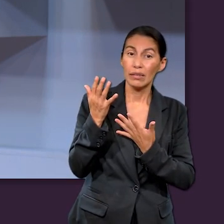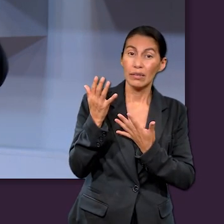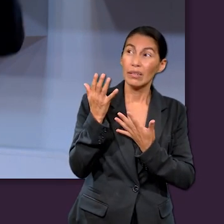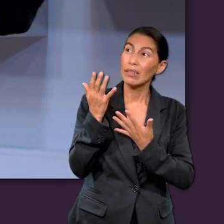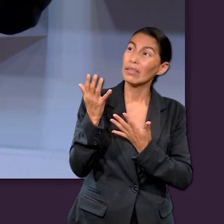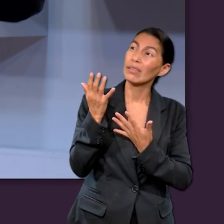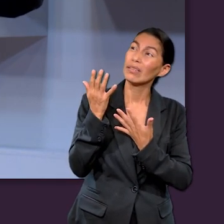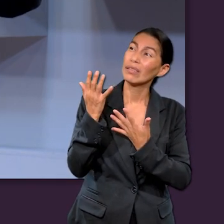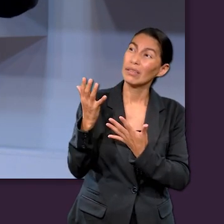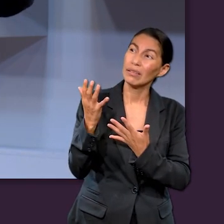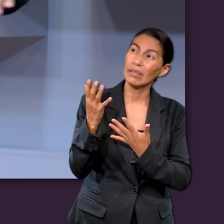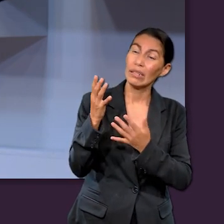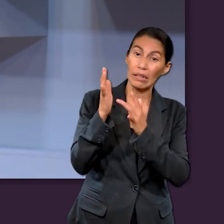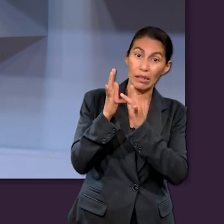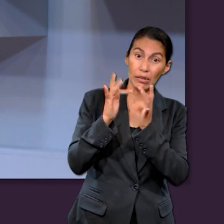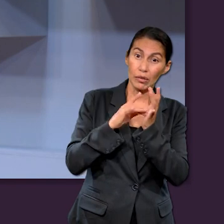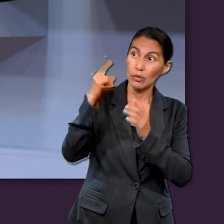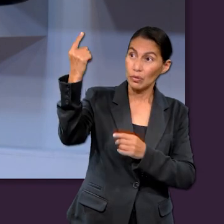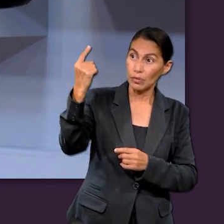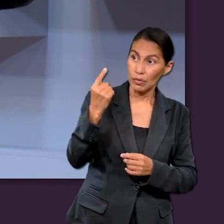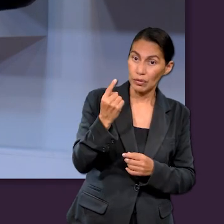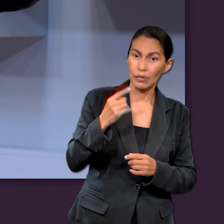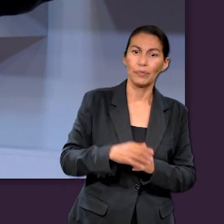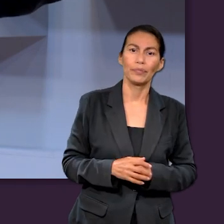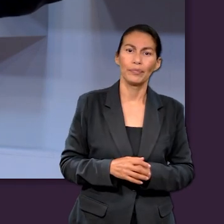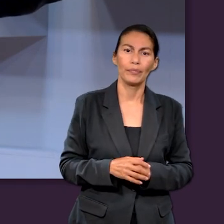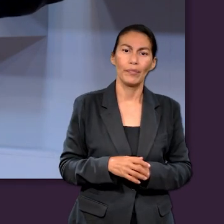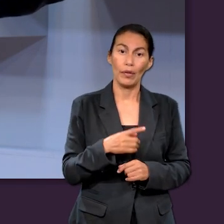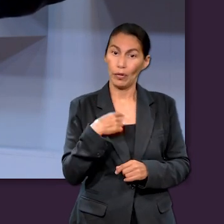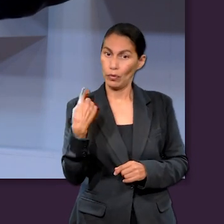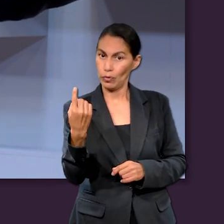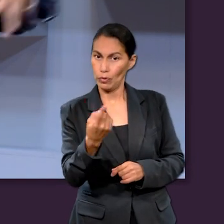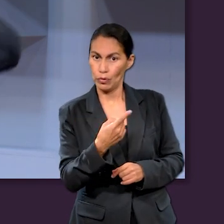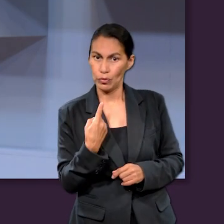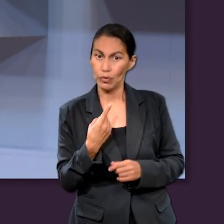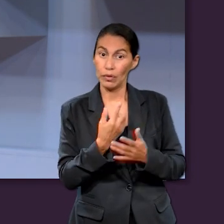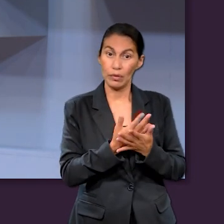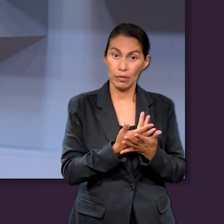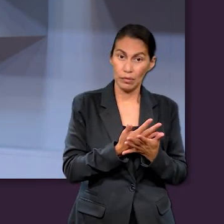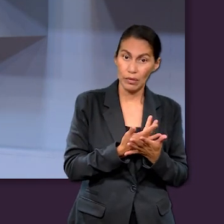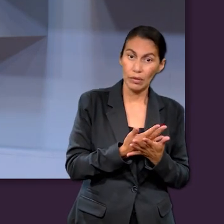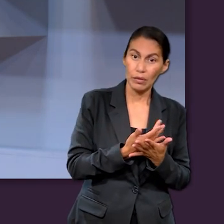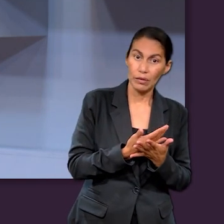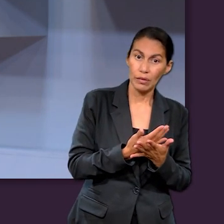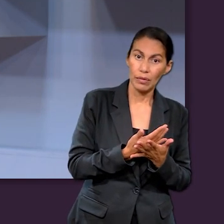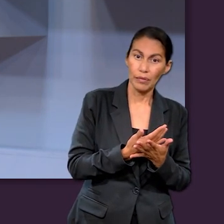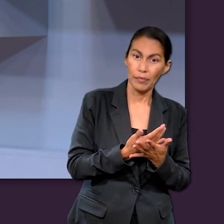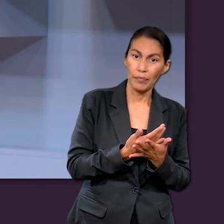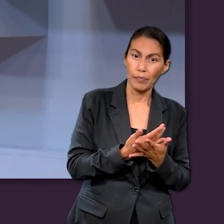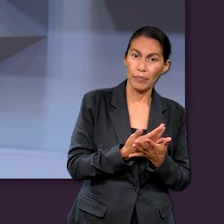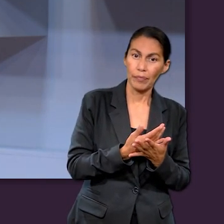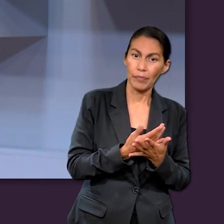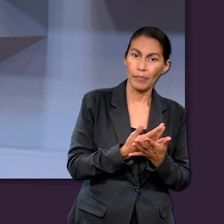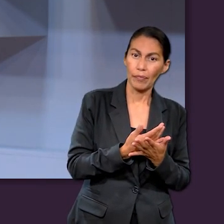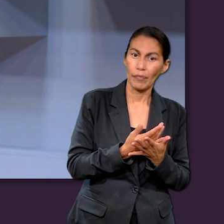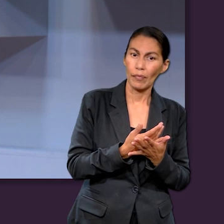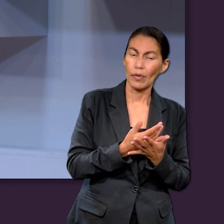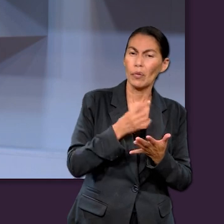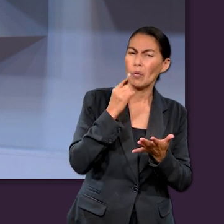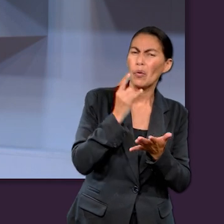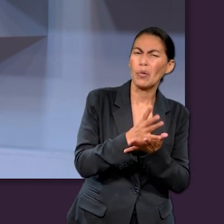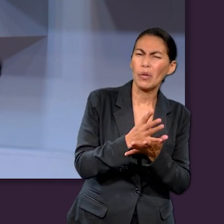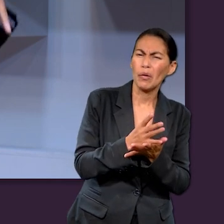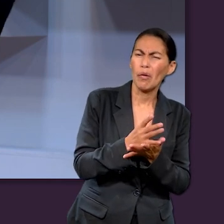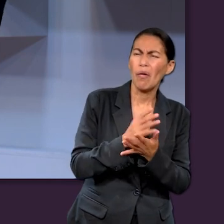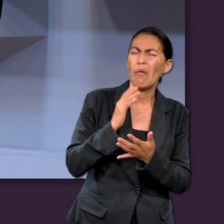esperando todavía la venida de Jesús. Sin embargo, nosotros tenemos una esperanza que